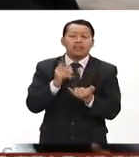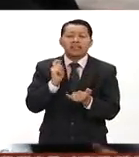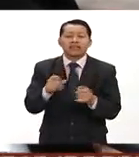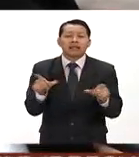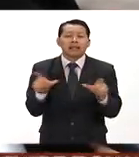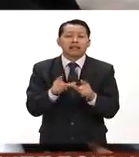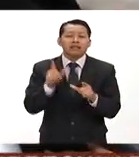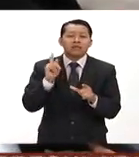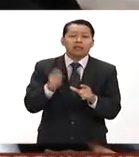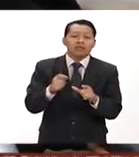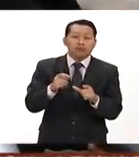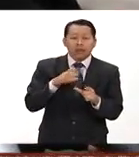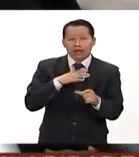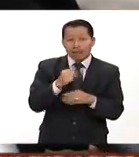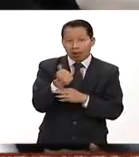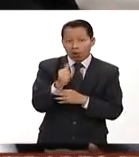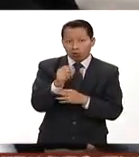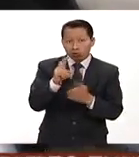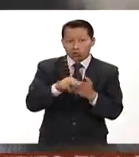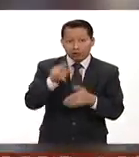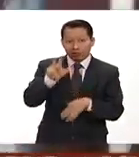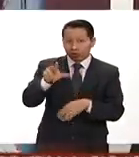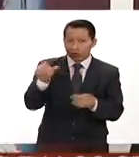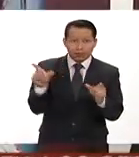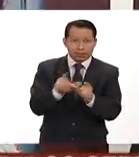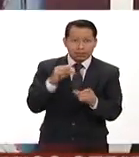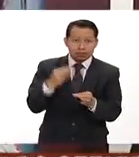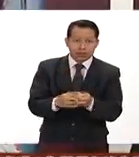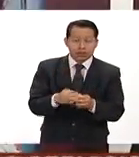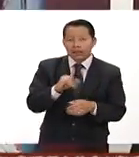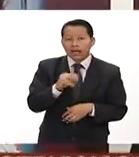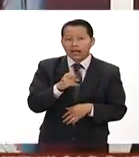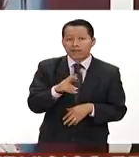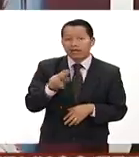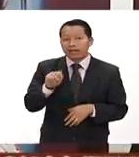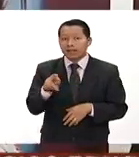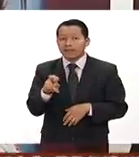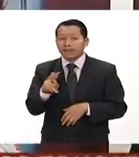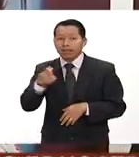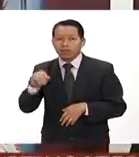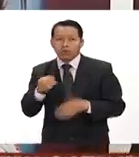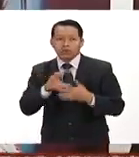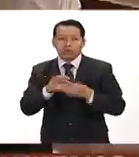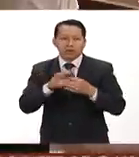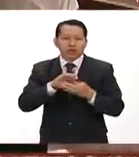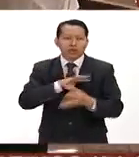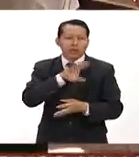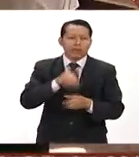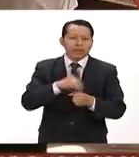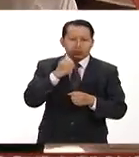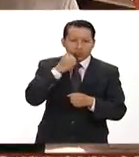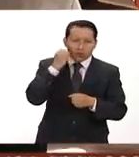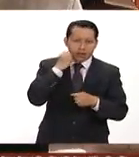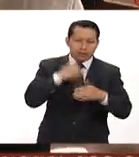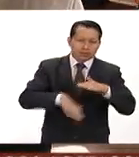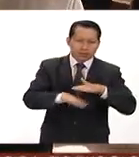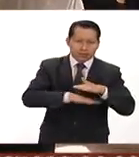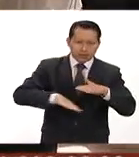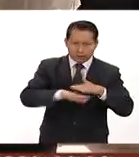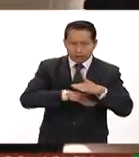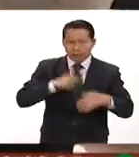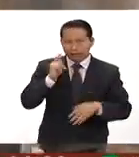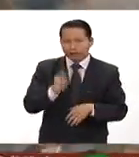para el ciclo escolar que inicia en agosto del 2018 Javier Treviño reiteró que en todas las escuelas de educación básica de nuestro país